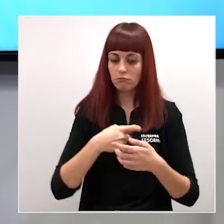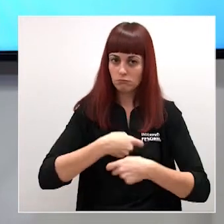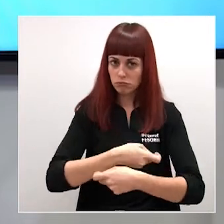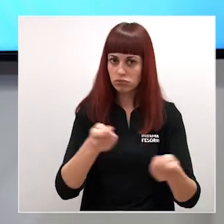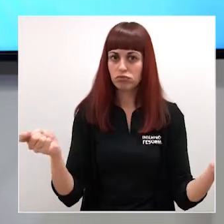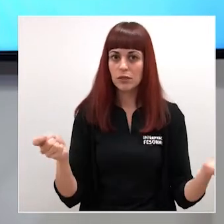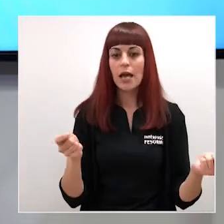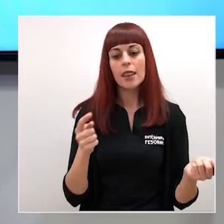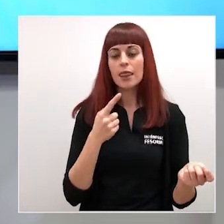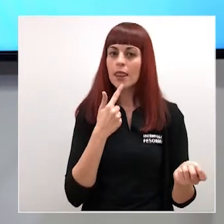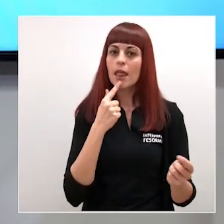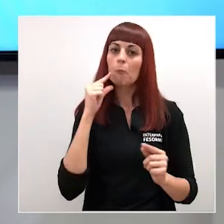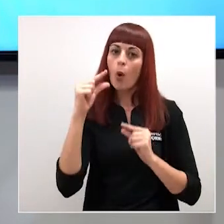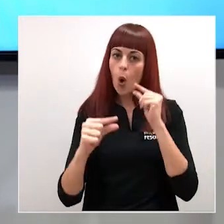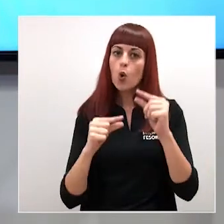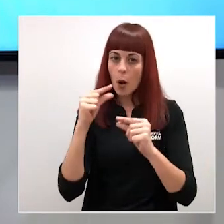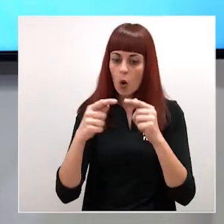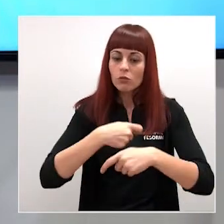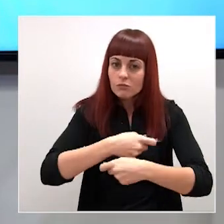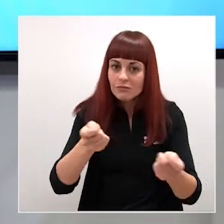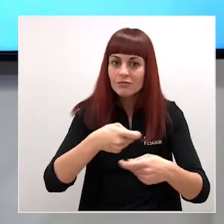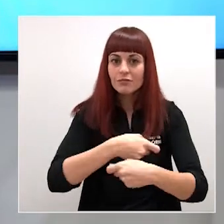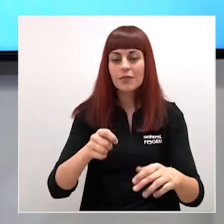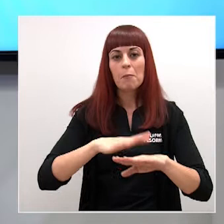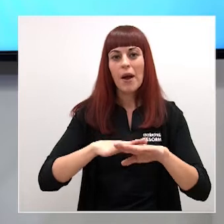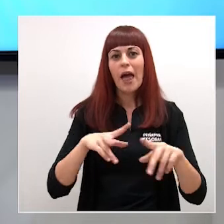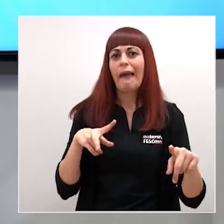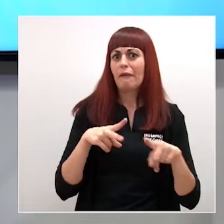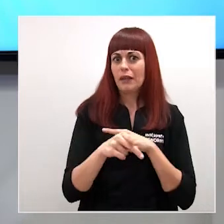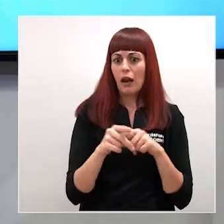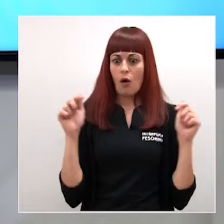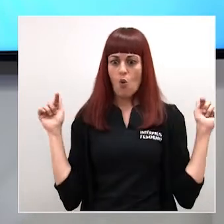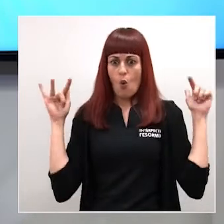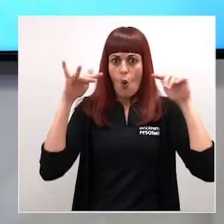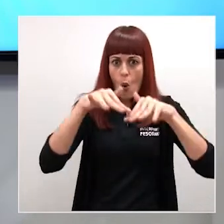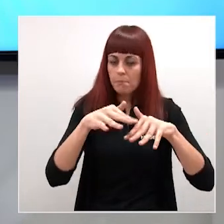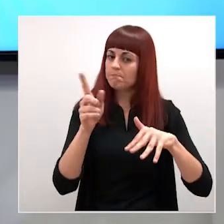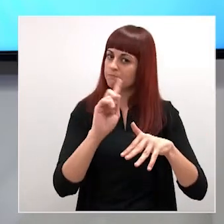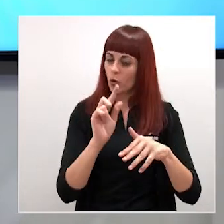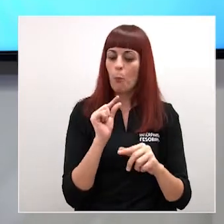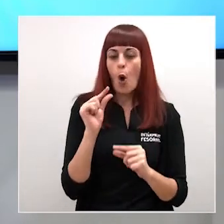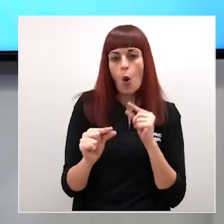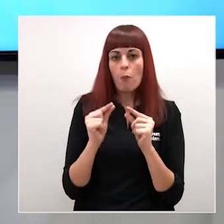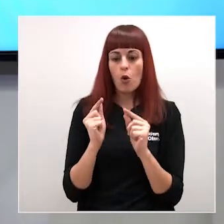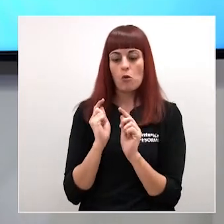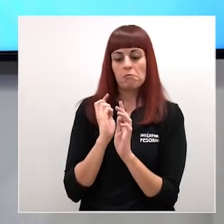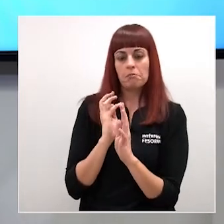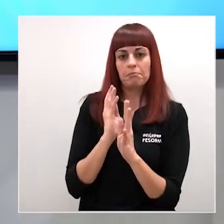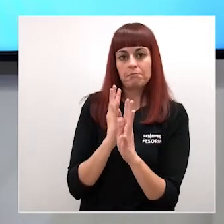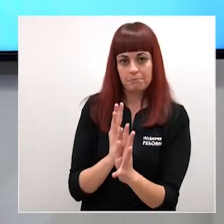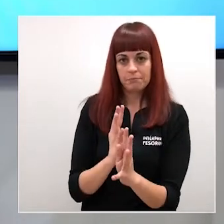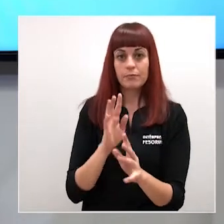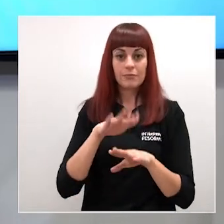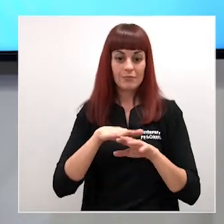distribución progresiva y escalonada que evite los riesgos inherentes a las aglomeraciones. Incluso de esta manera la podrán recoger